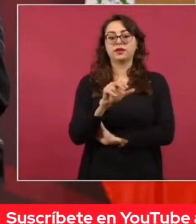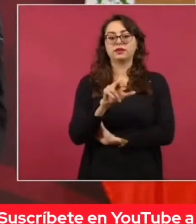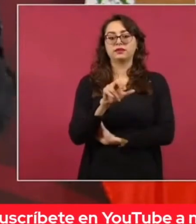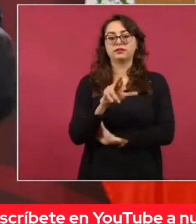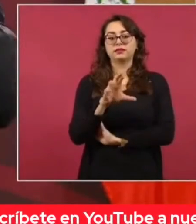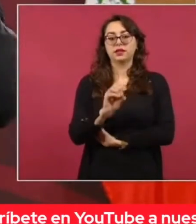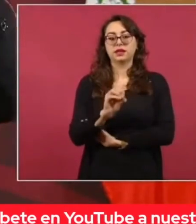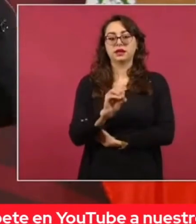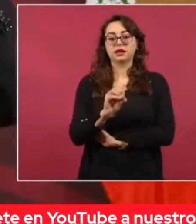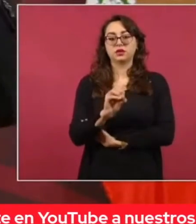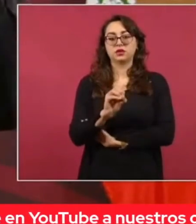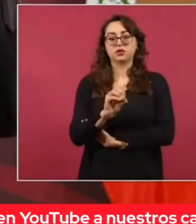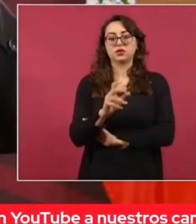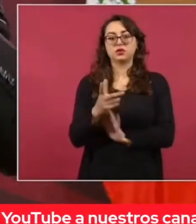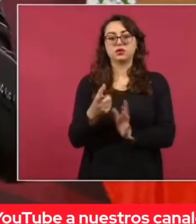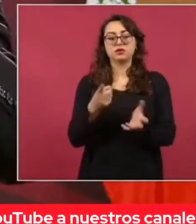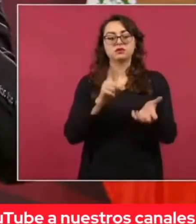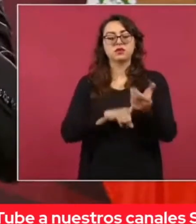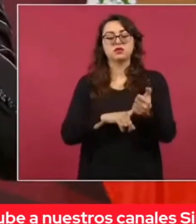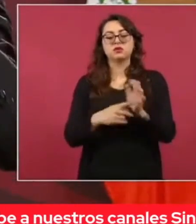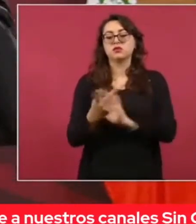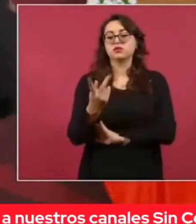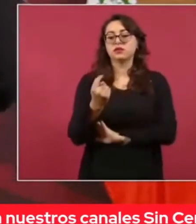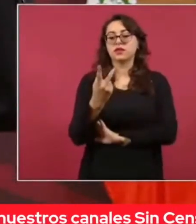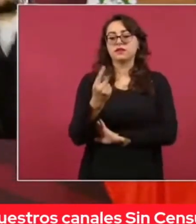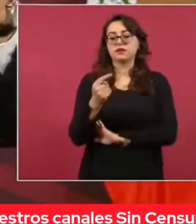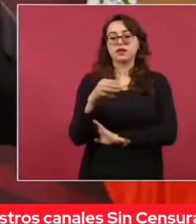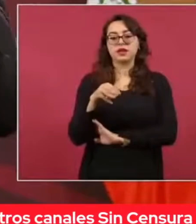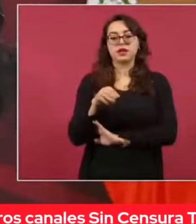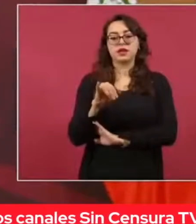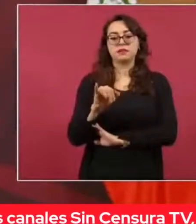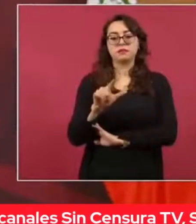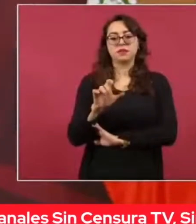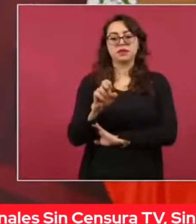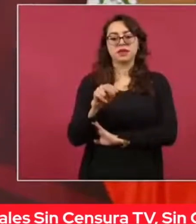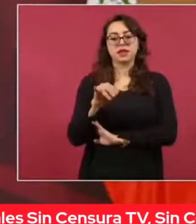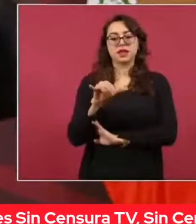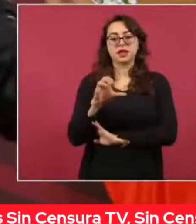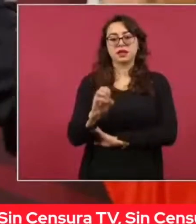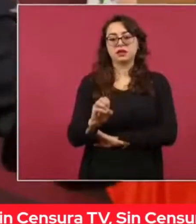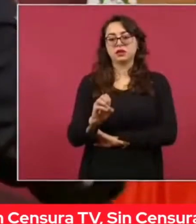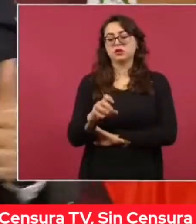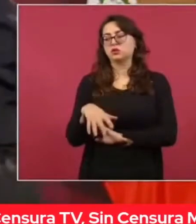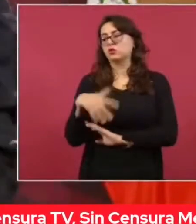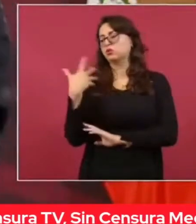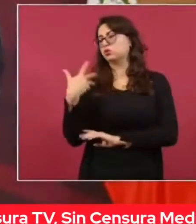Unos conductores de milenio, los articulistas de milenio, todos.